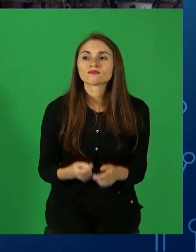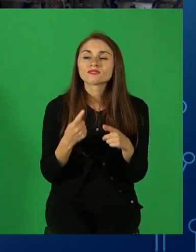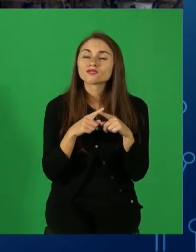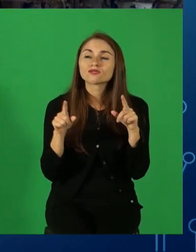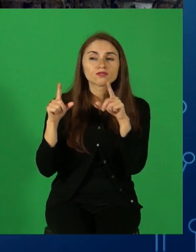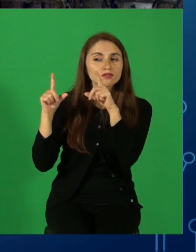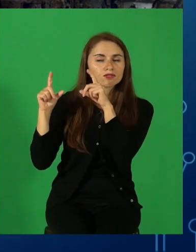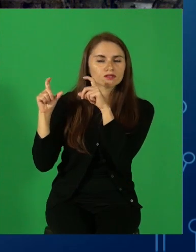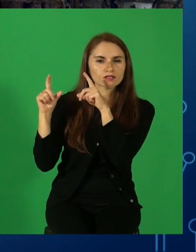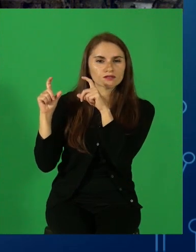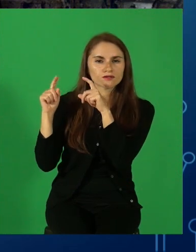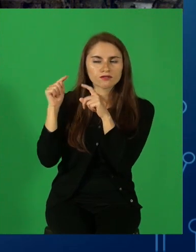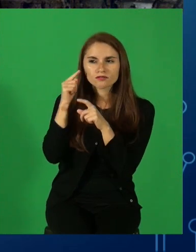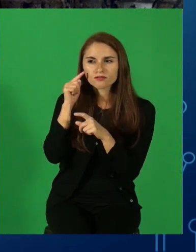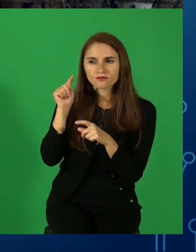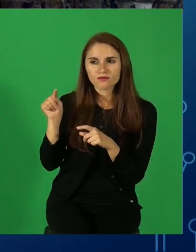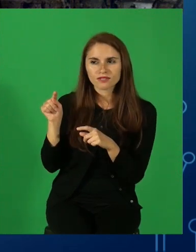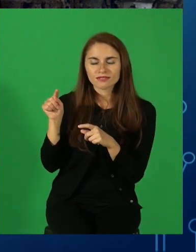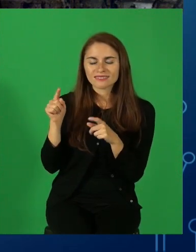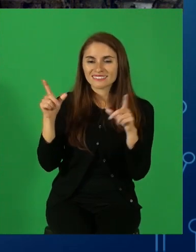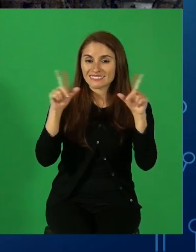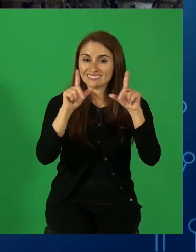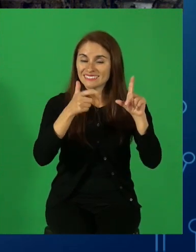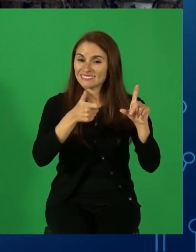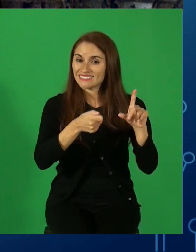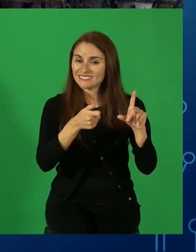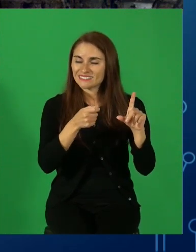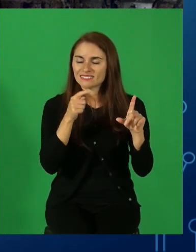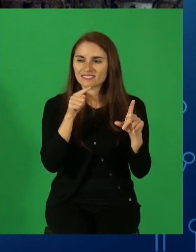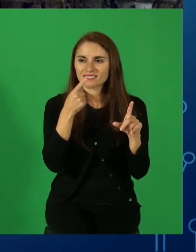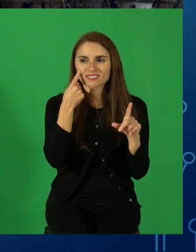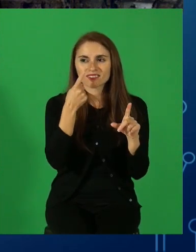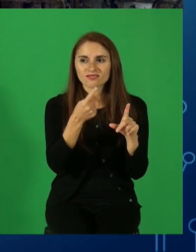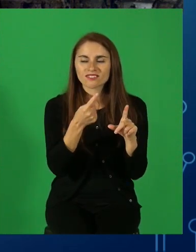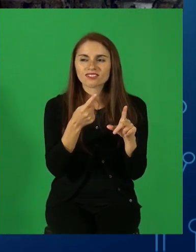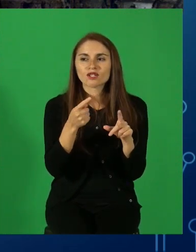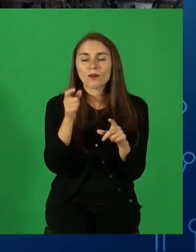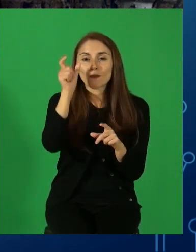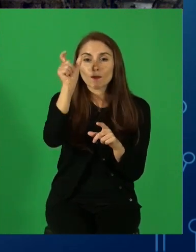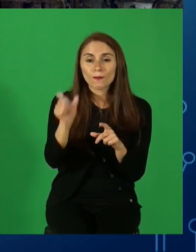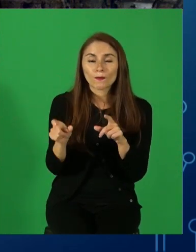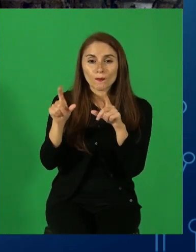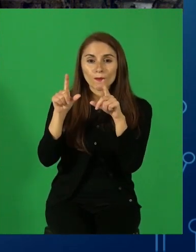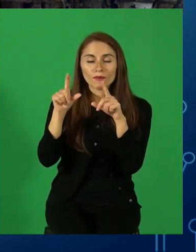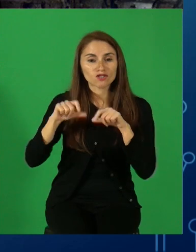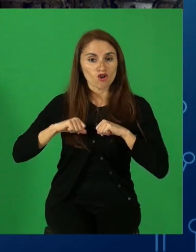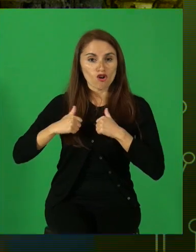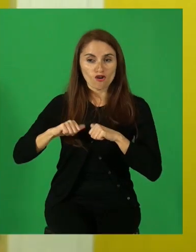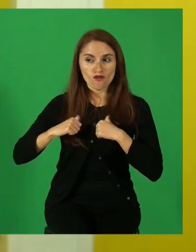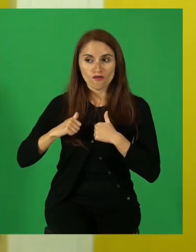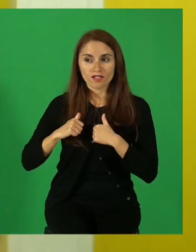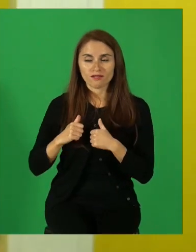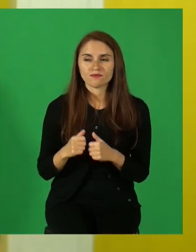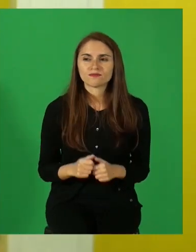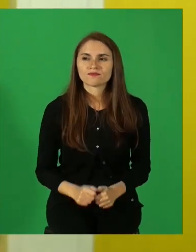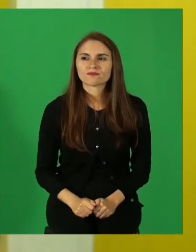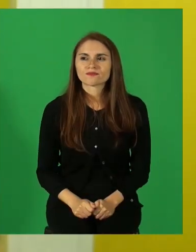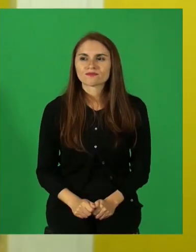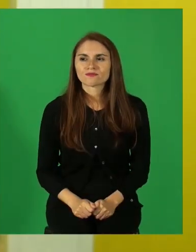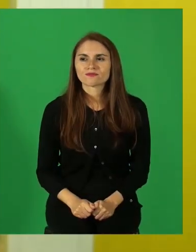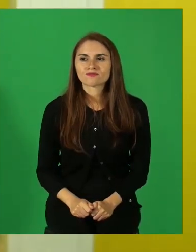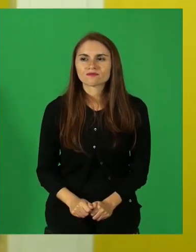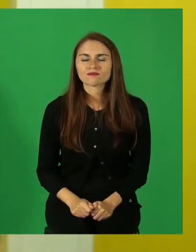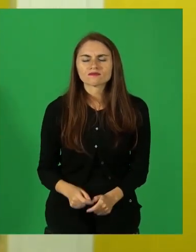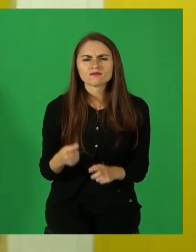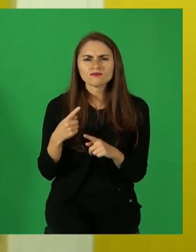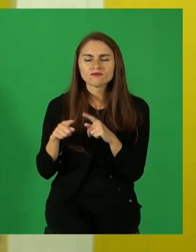Acá tenemos un personaje de telenovela. Nos vamos a fijar en el personaje más joven. Y